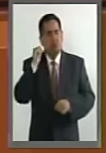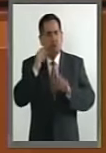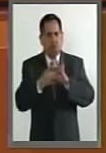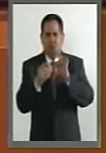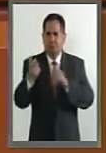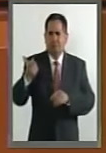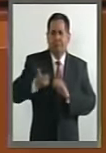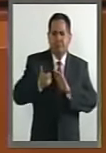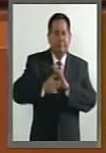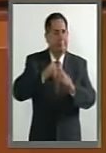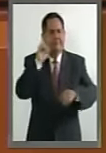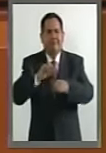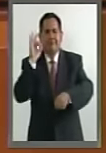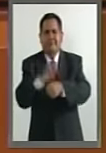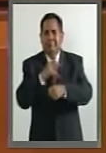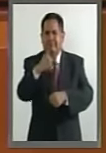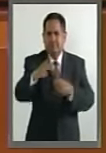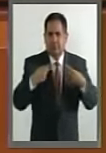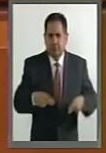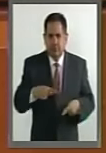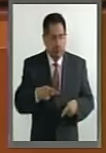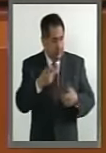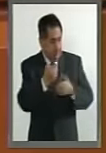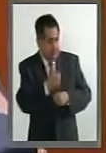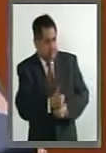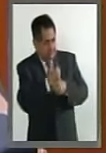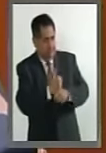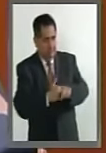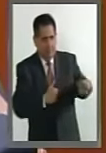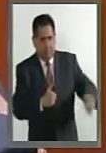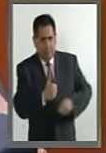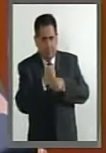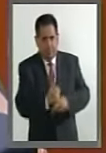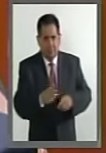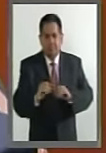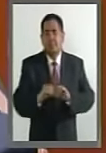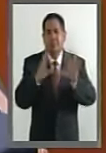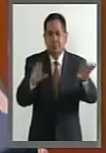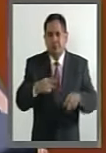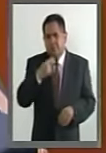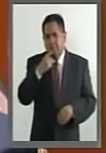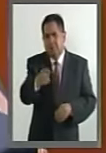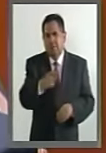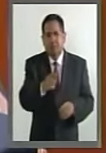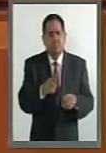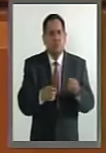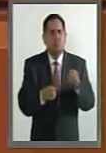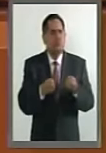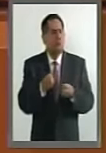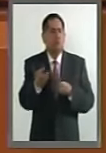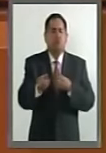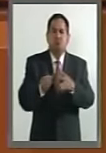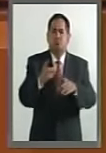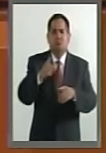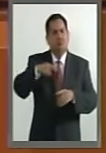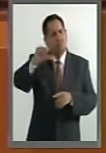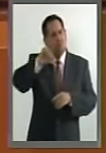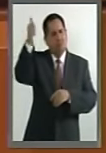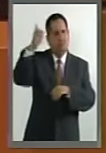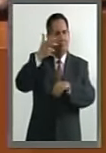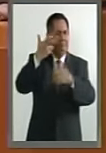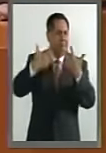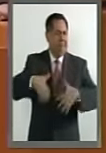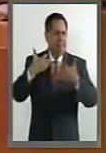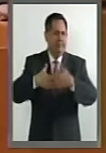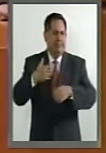y nunca dio la cara por su gente. Y hoy están sufriendo las consecuencias. Claro, se lo fueron dando a las Auxochingar para que